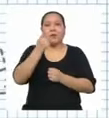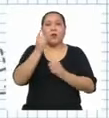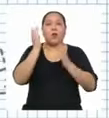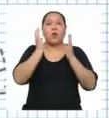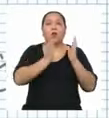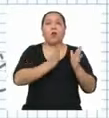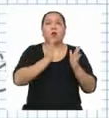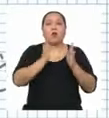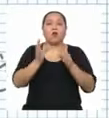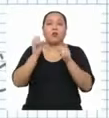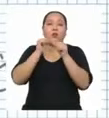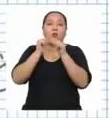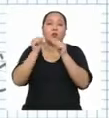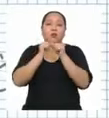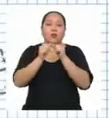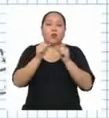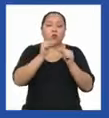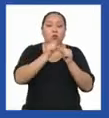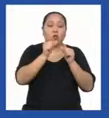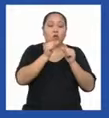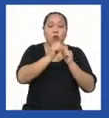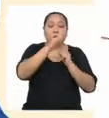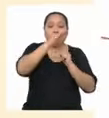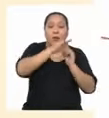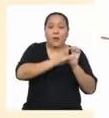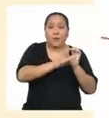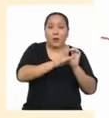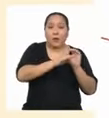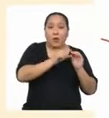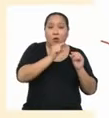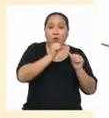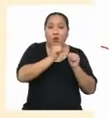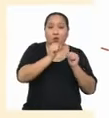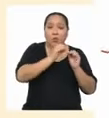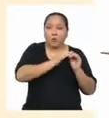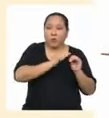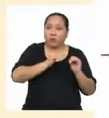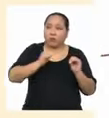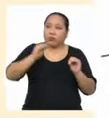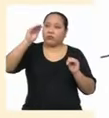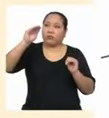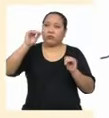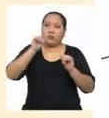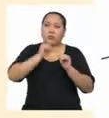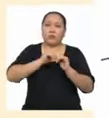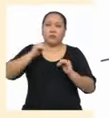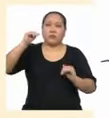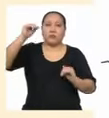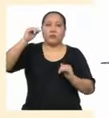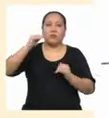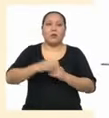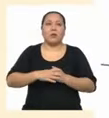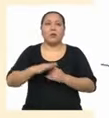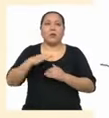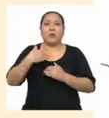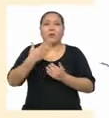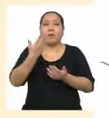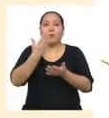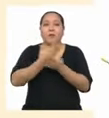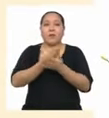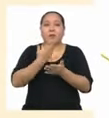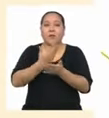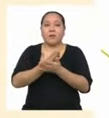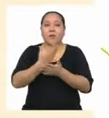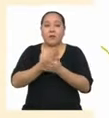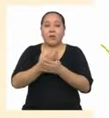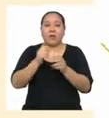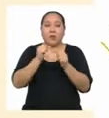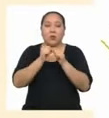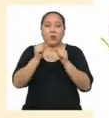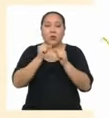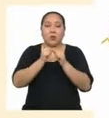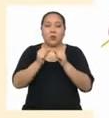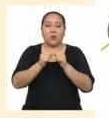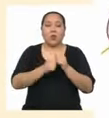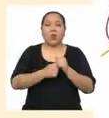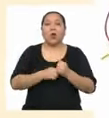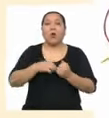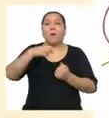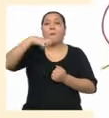tenemos Que ordenar Los valores De menor A mayor Luego de ordenarlos Verificamos Si el número De valores Es